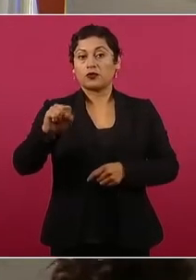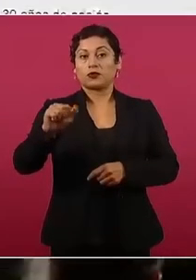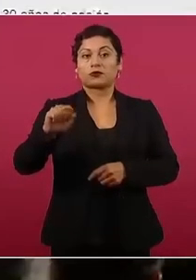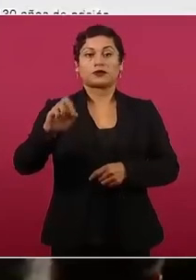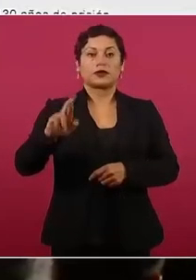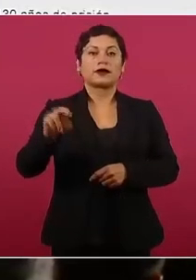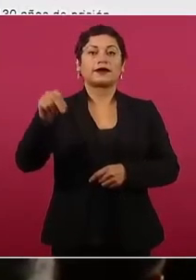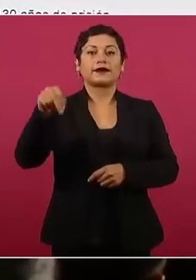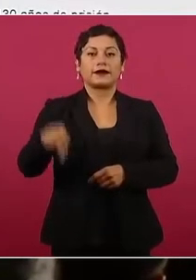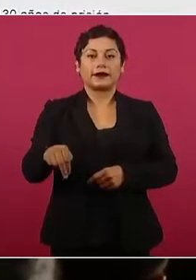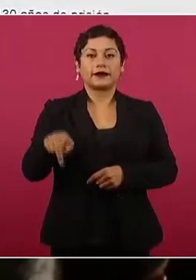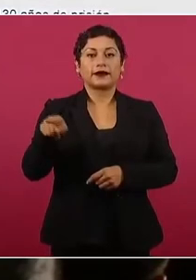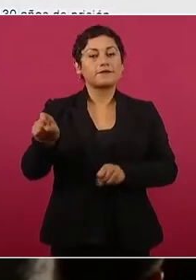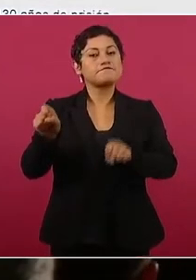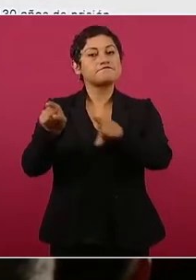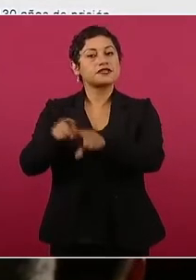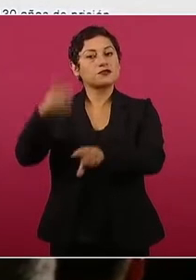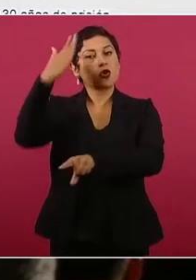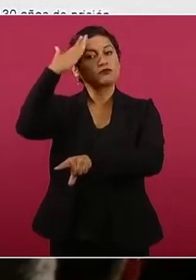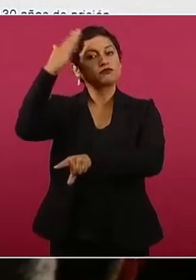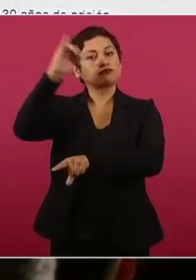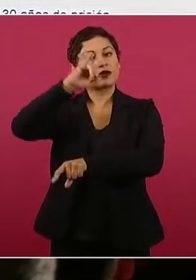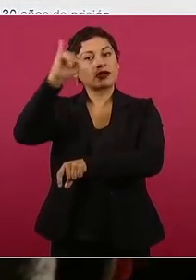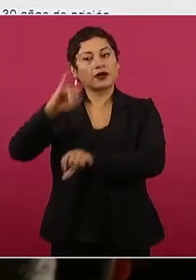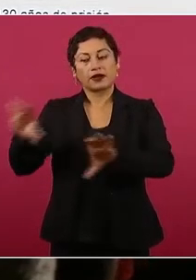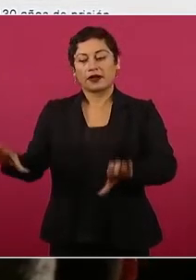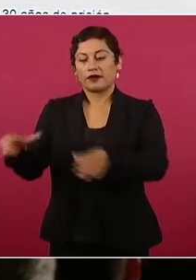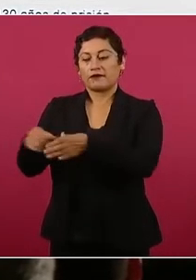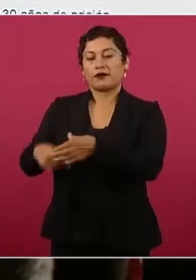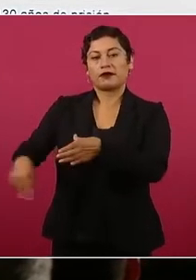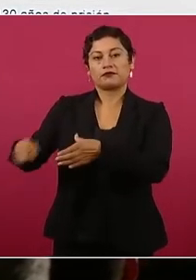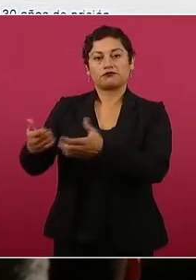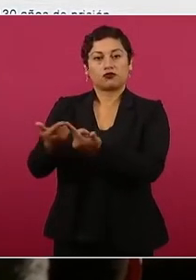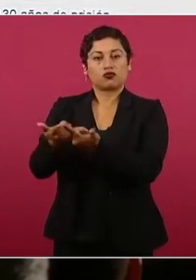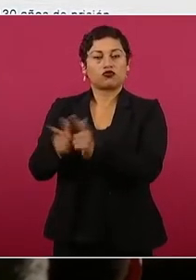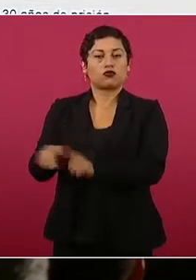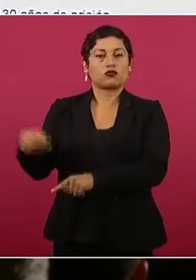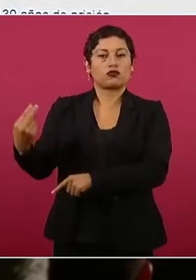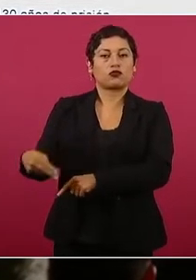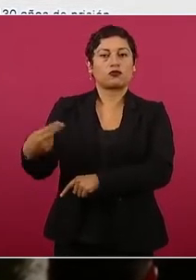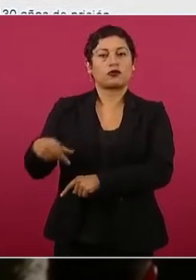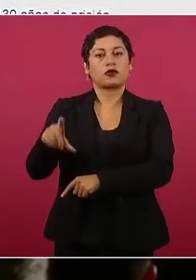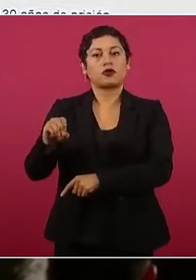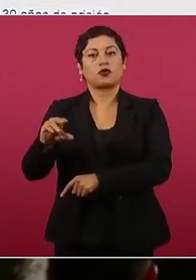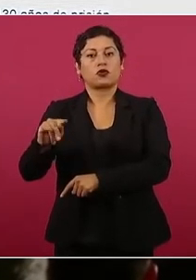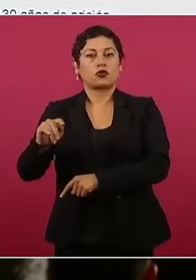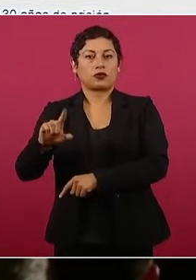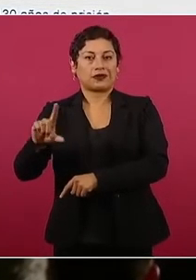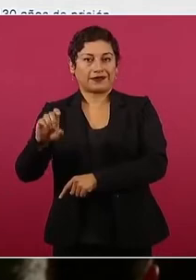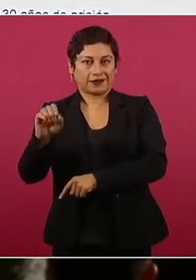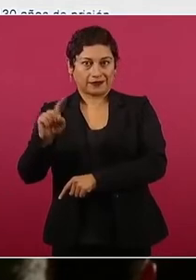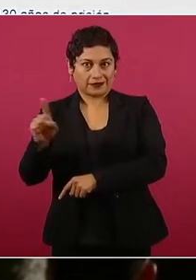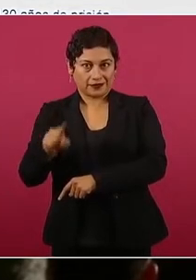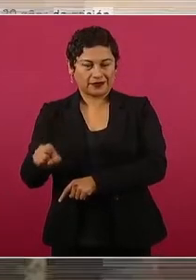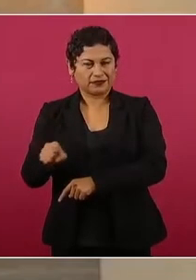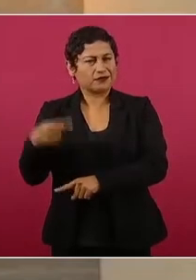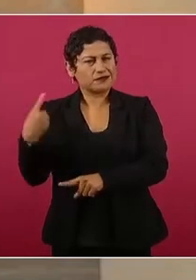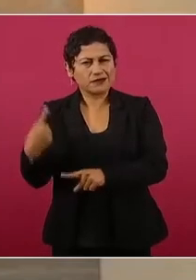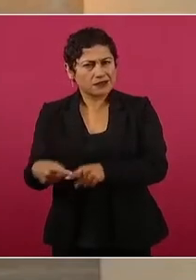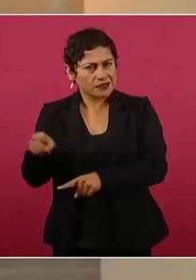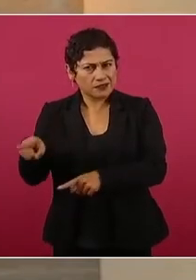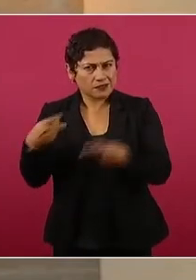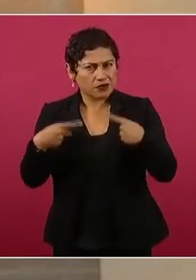tiene su propia banda criminal, que es la banda de Loco Telles, que es uno de los principales huachicoleros